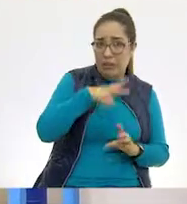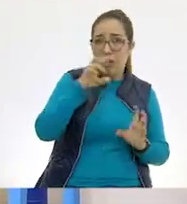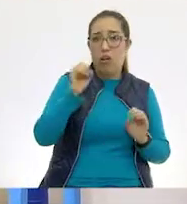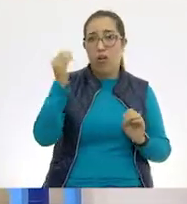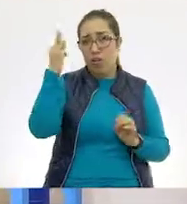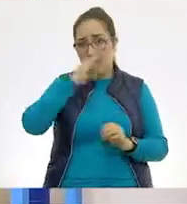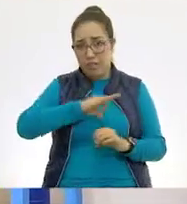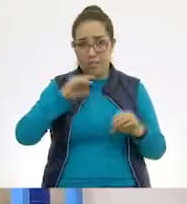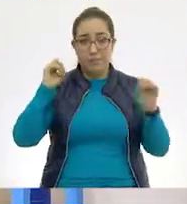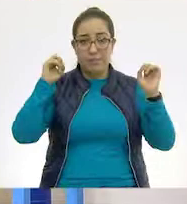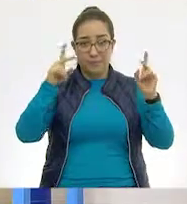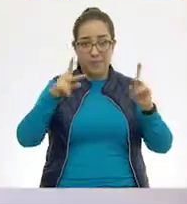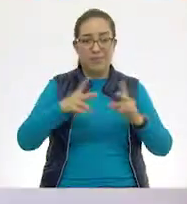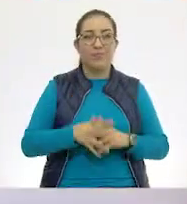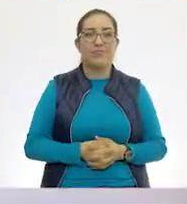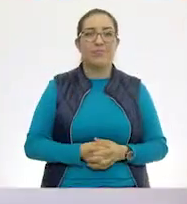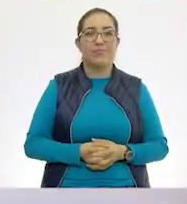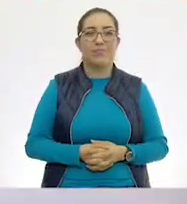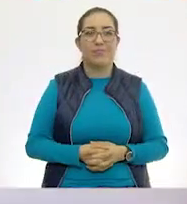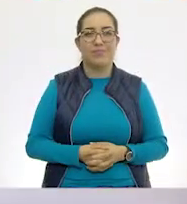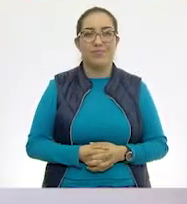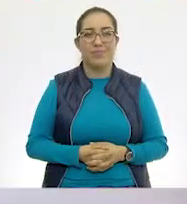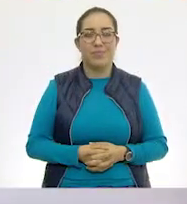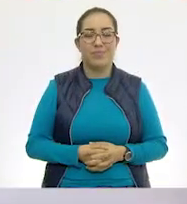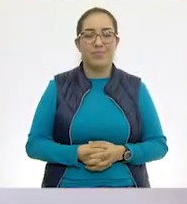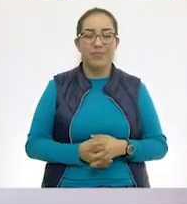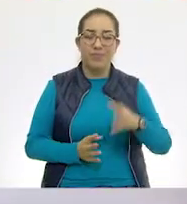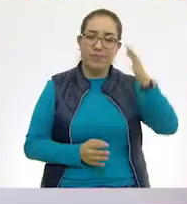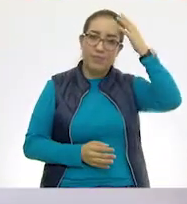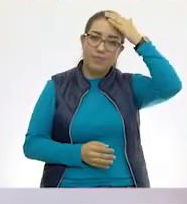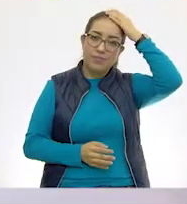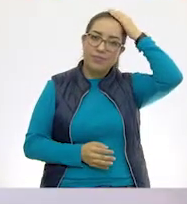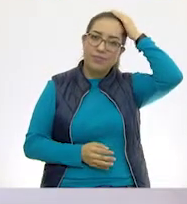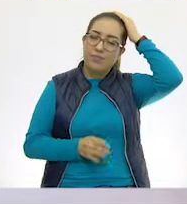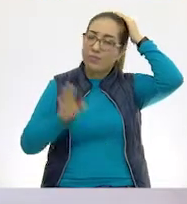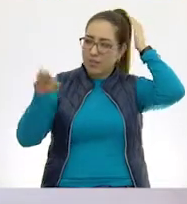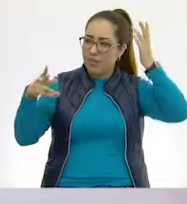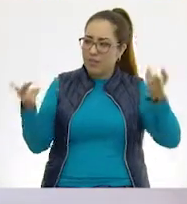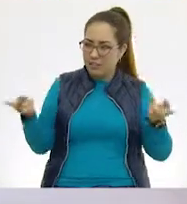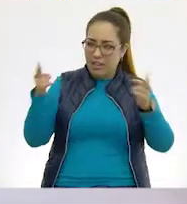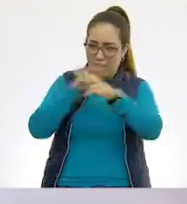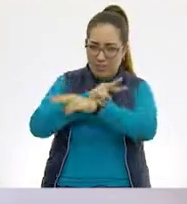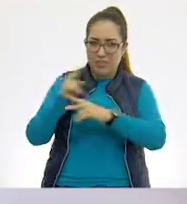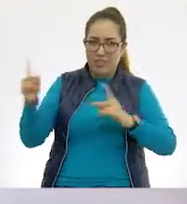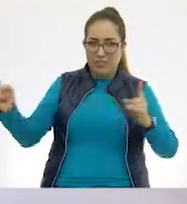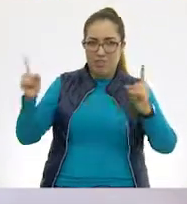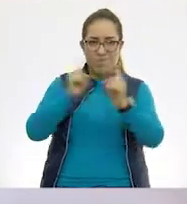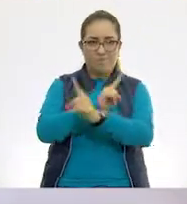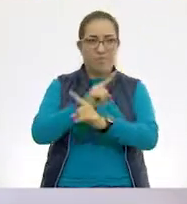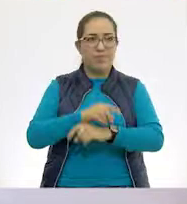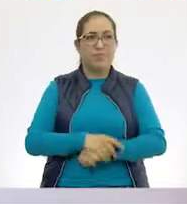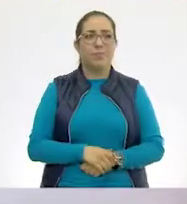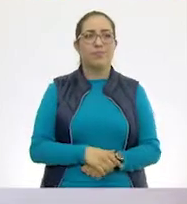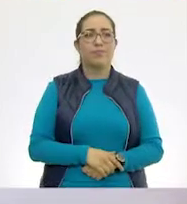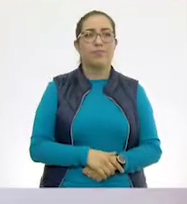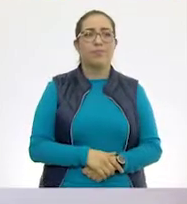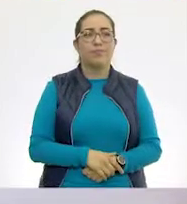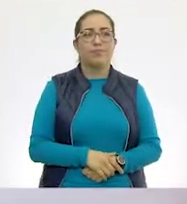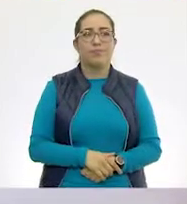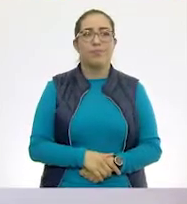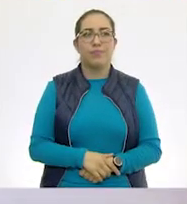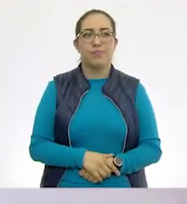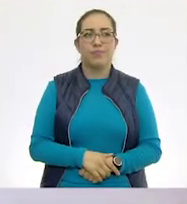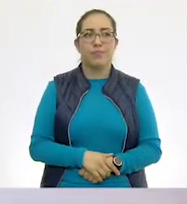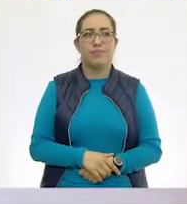no. ¿Sale? Ok. ¿Te parece si nos cambiamos de lugar para que tú me ayudes a despegar las respuestas?